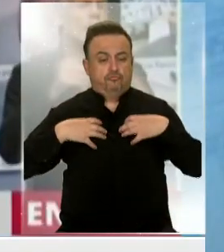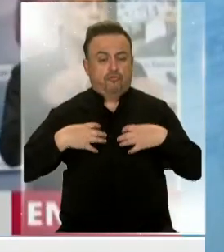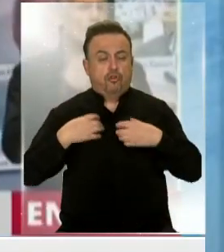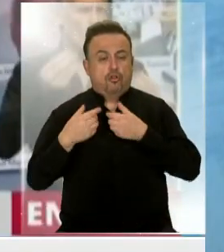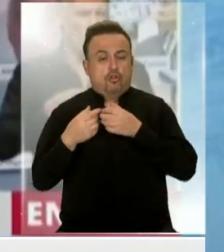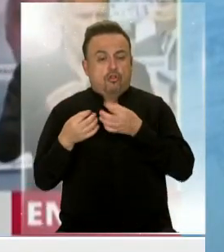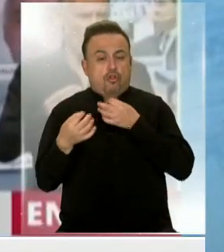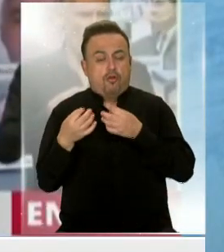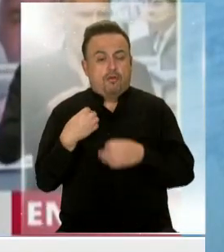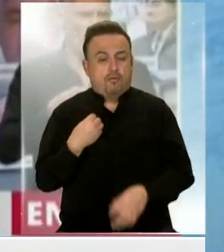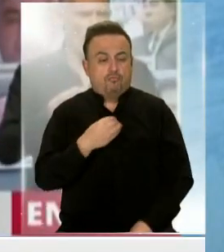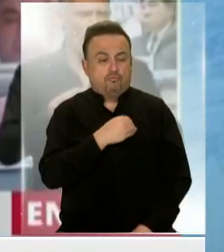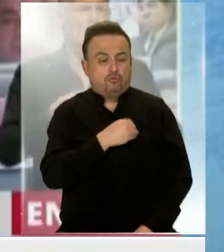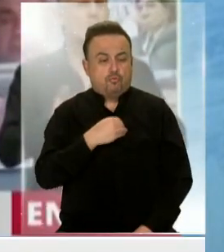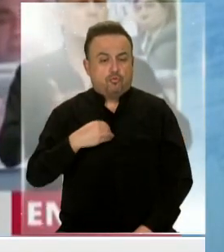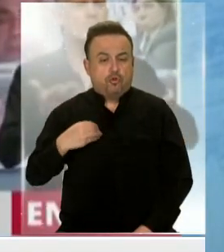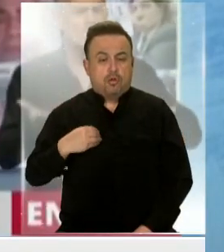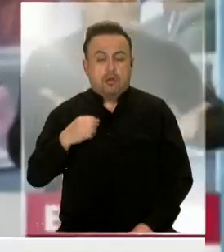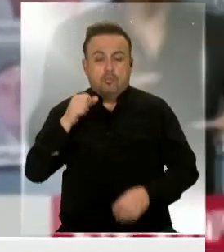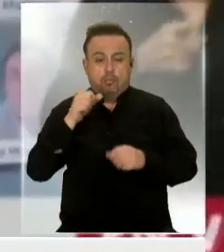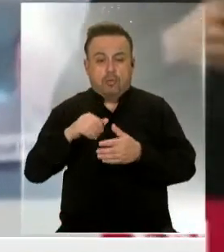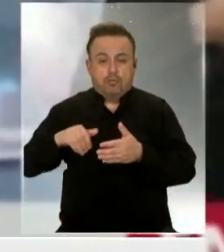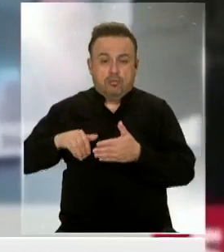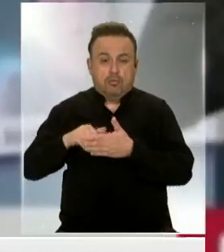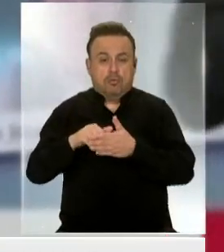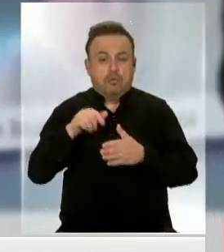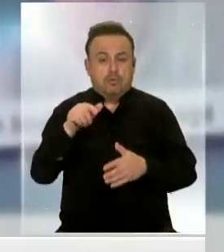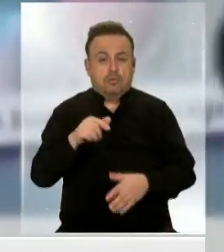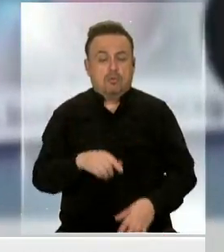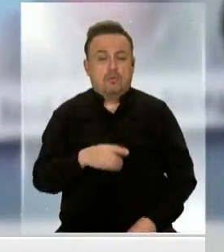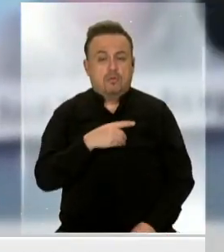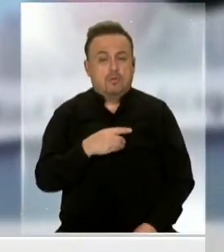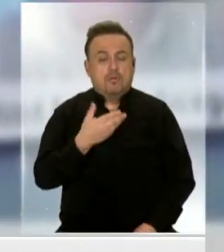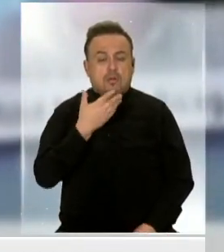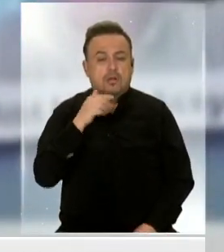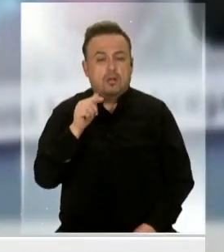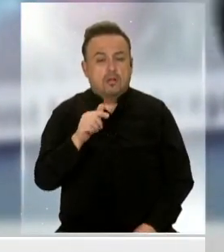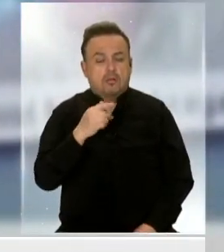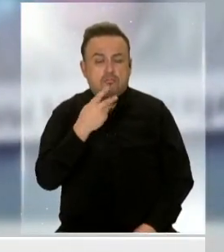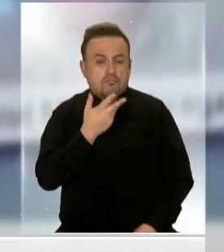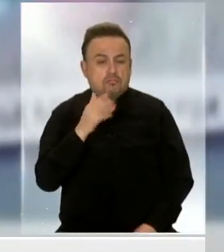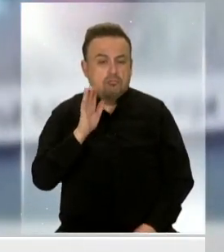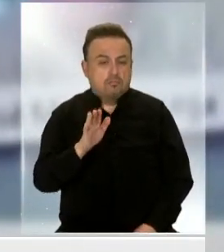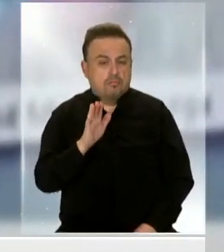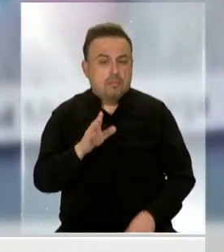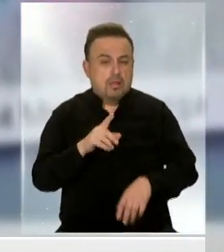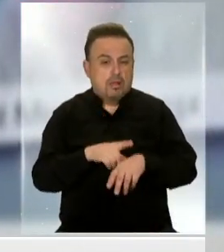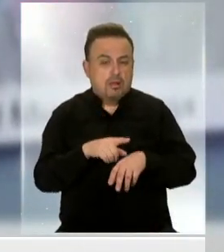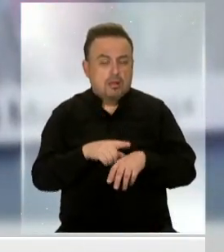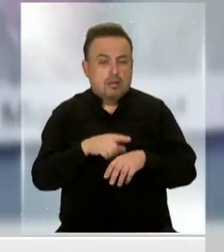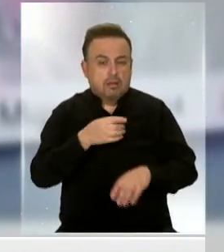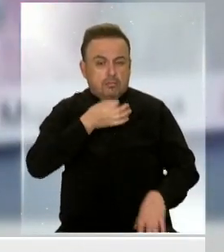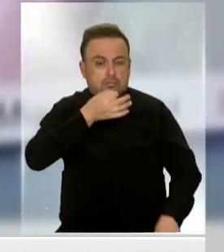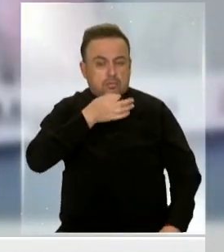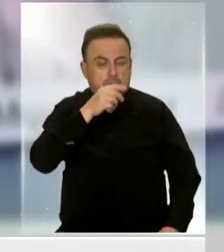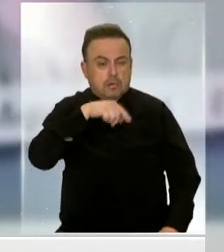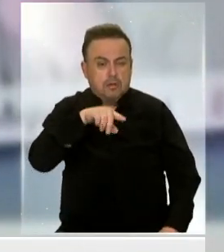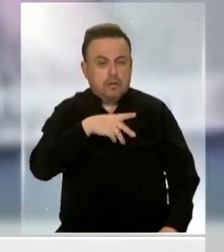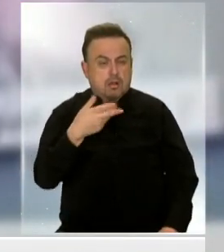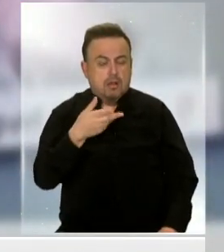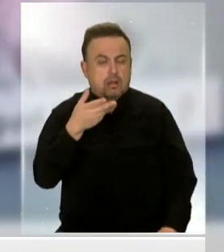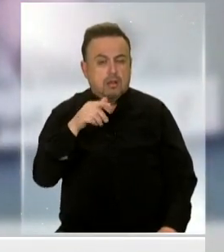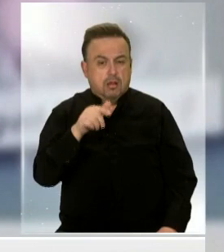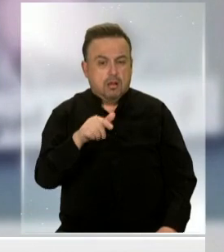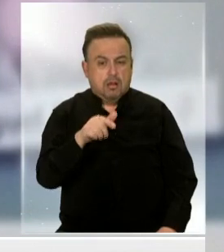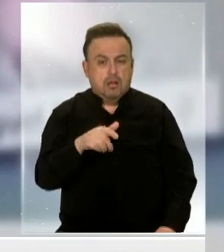acción puede conllevar o no su expulsión como legislador. Escuchemos parte de ese momento de las declaraciones que se realizan